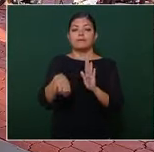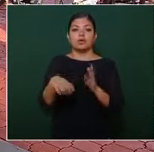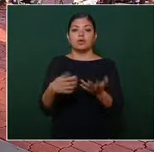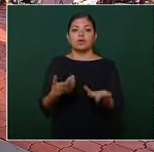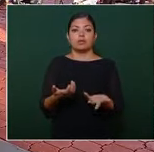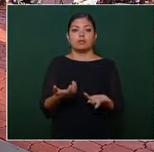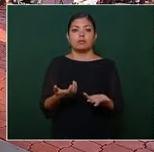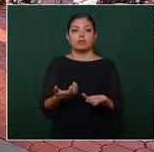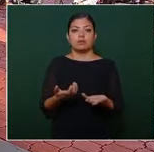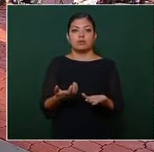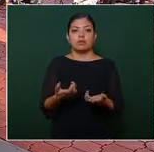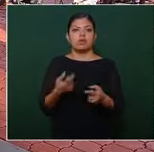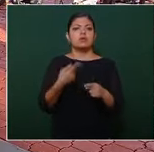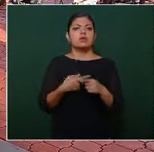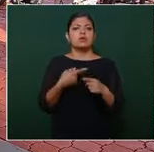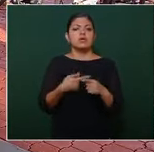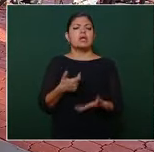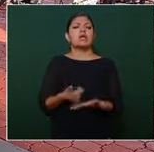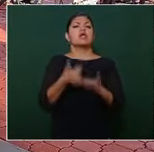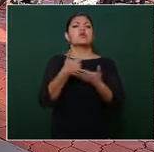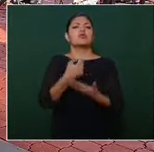que nos ayuda a nosotros